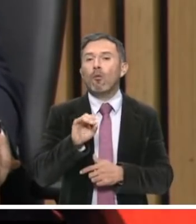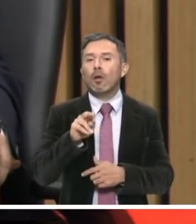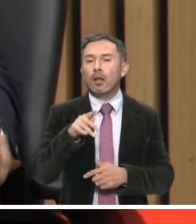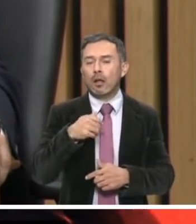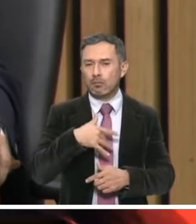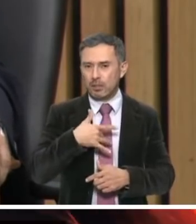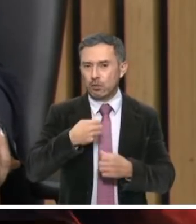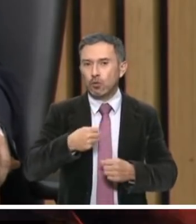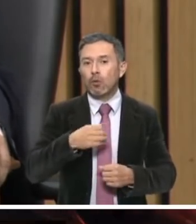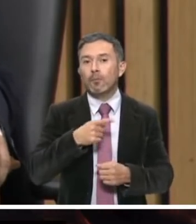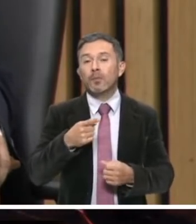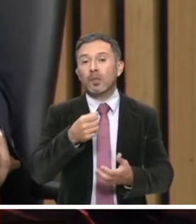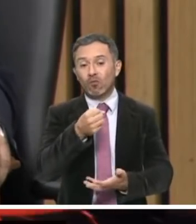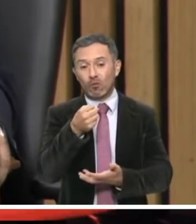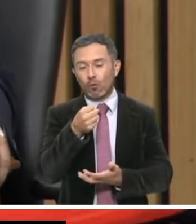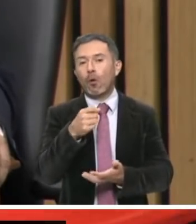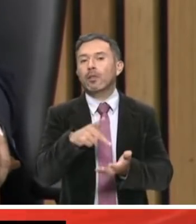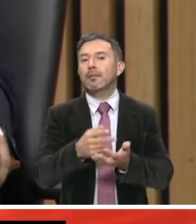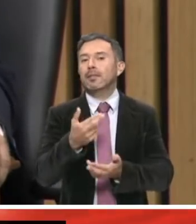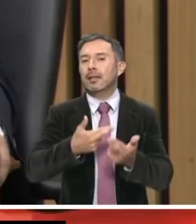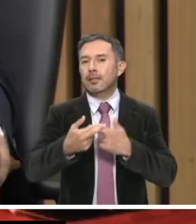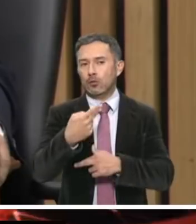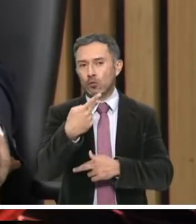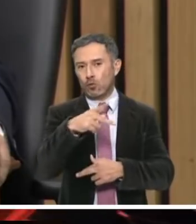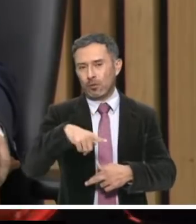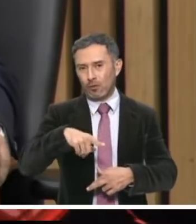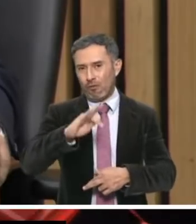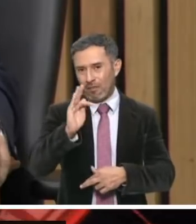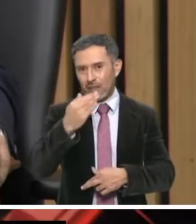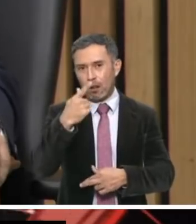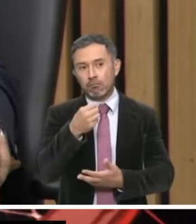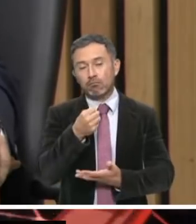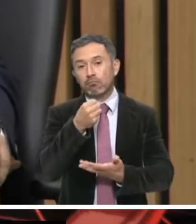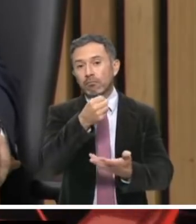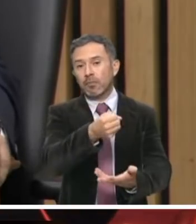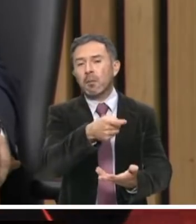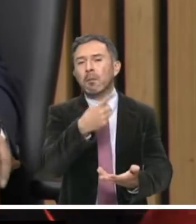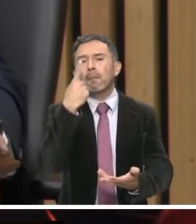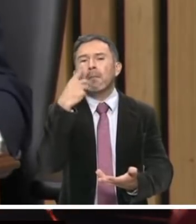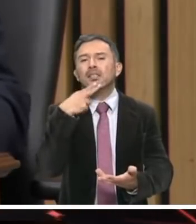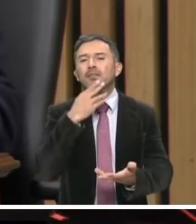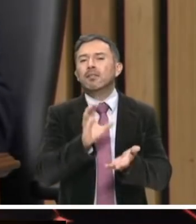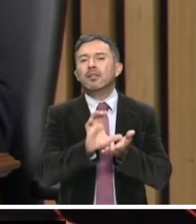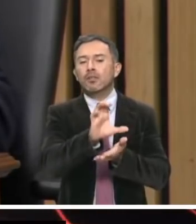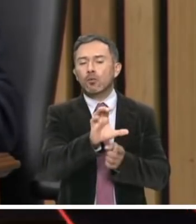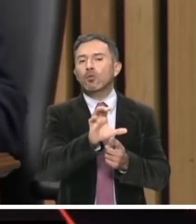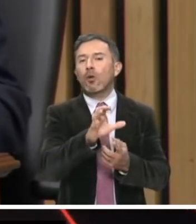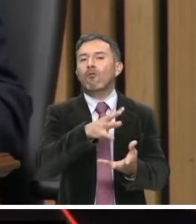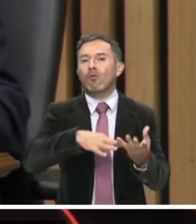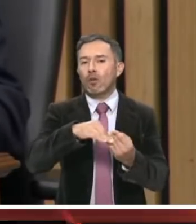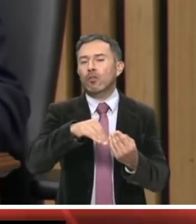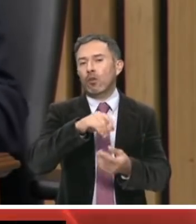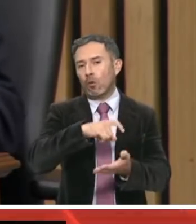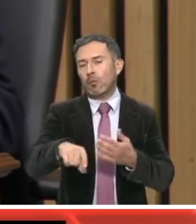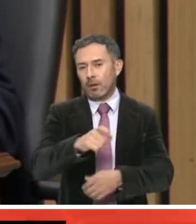se reintegren a la federación serán utilizados para adquirir las vacunas. Tal como